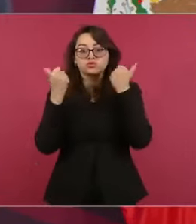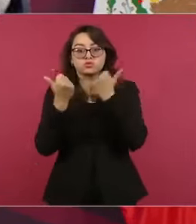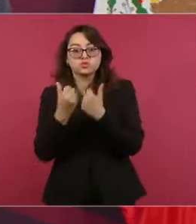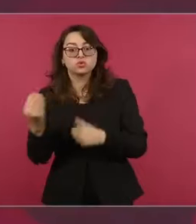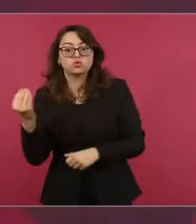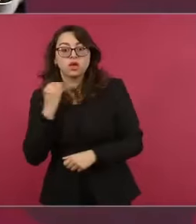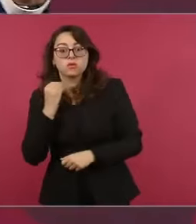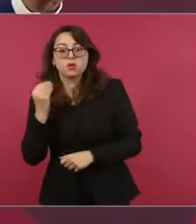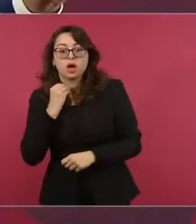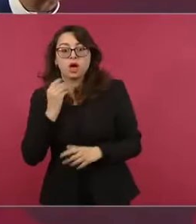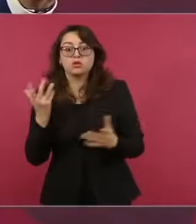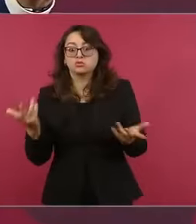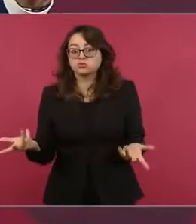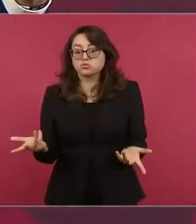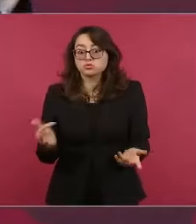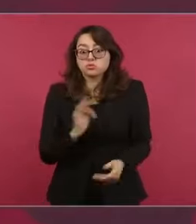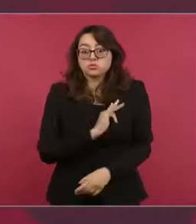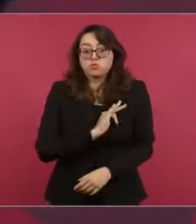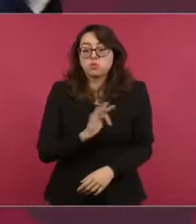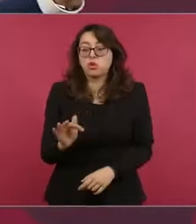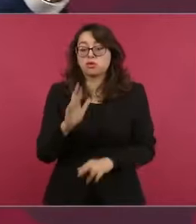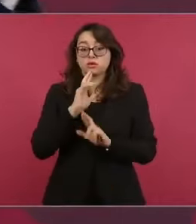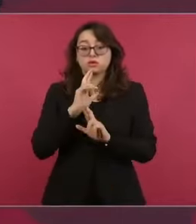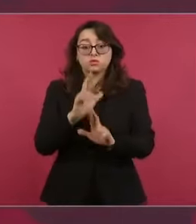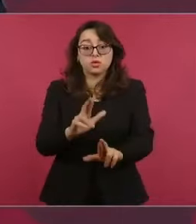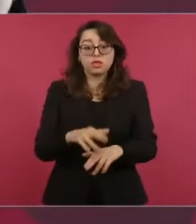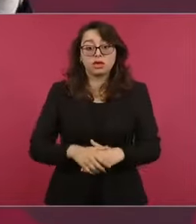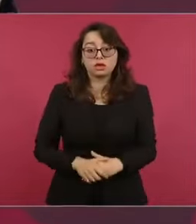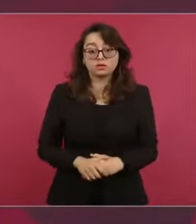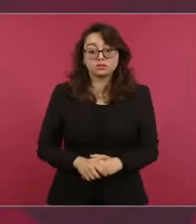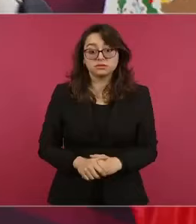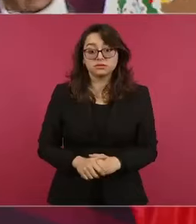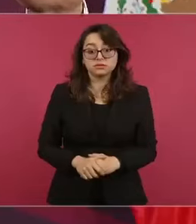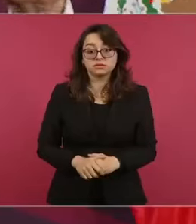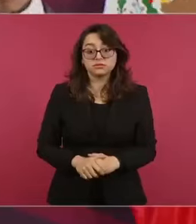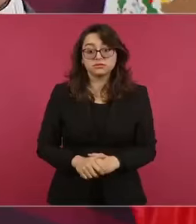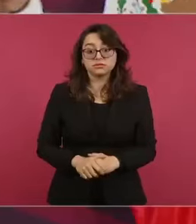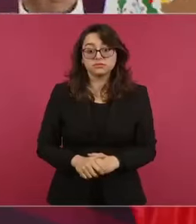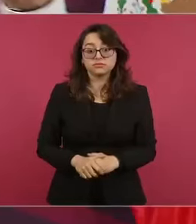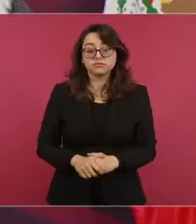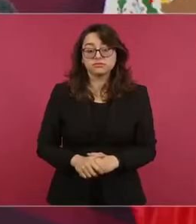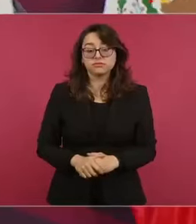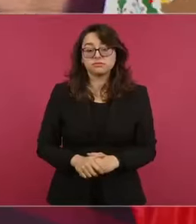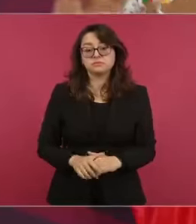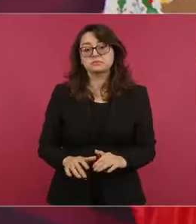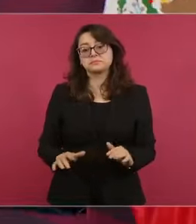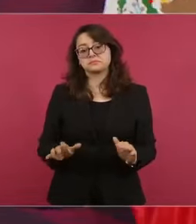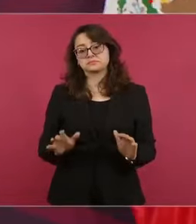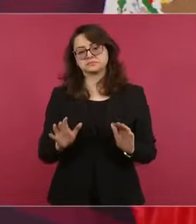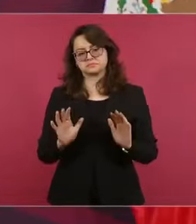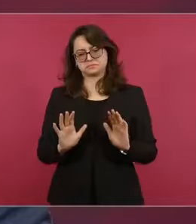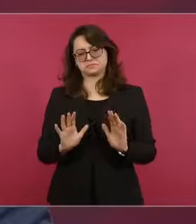¿cuándo se consuma